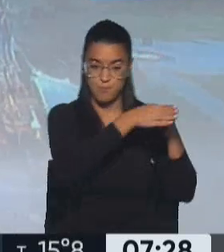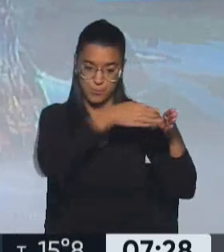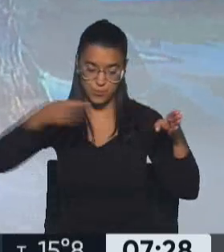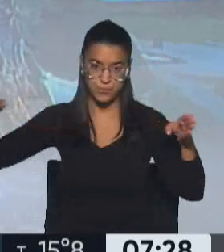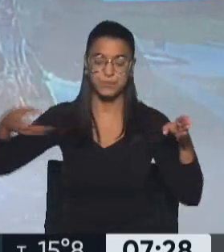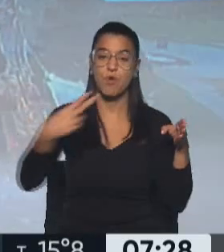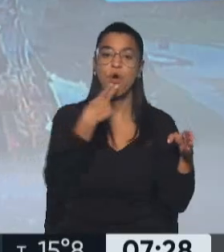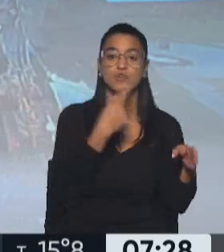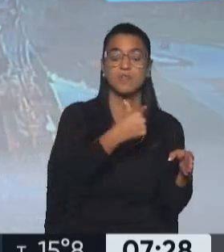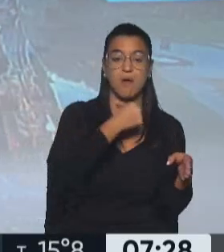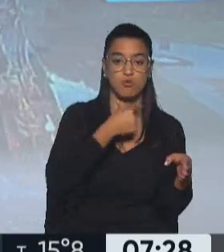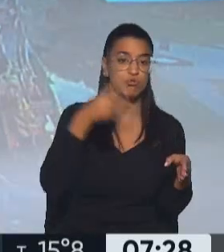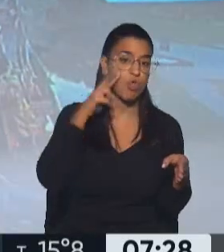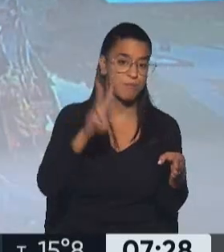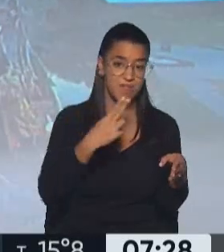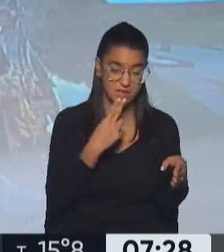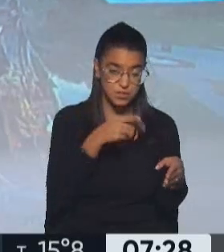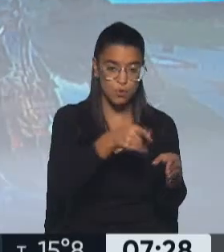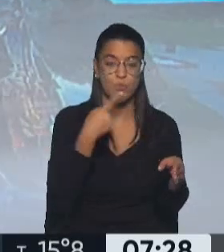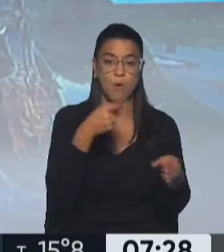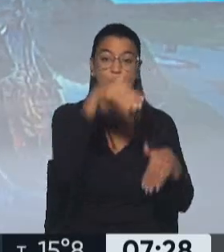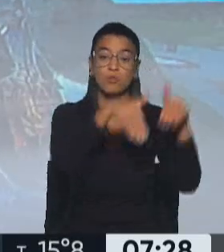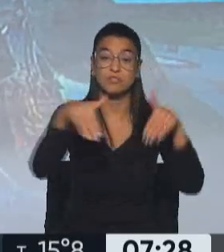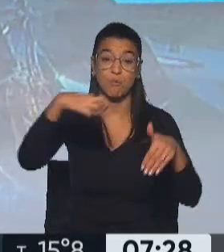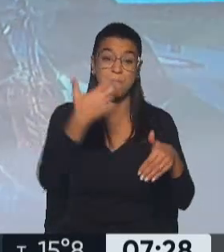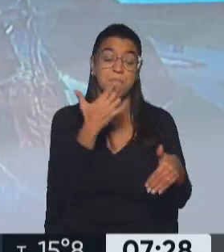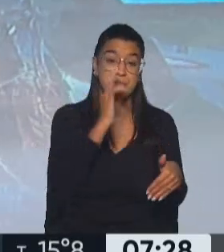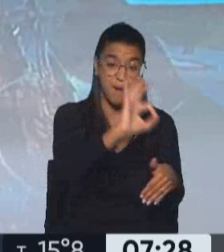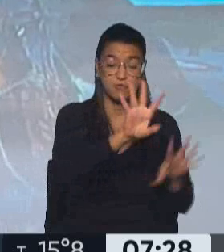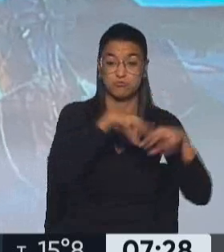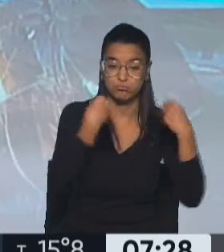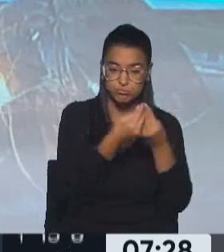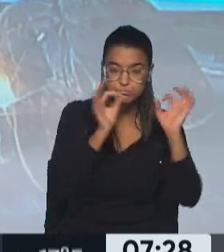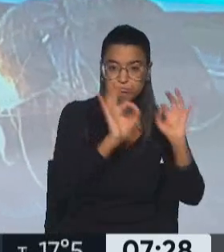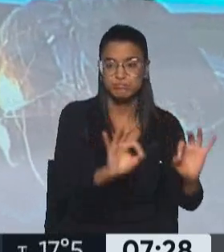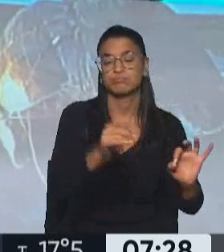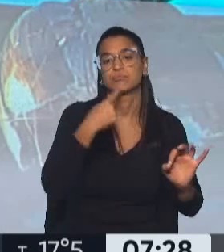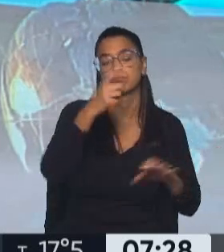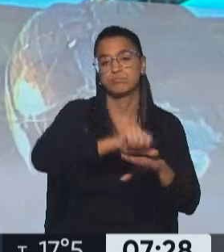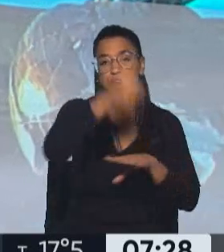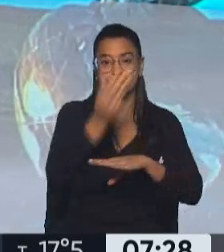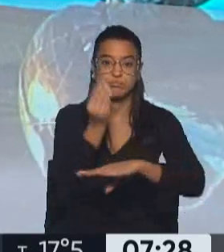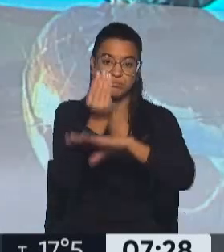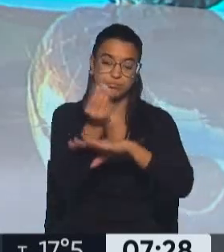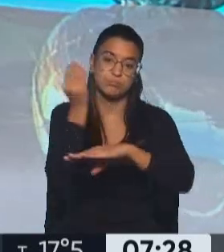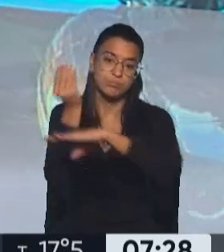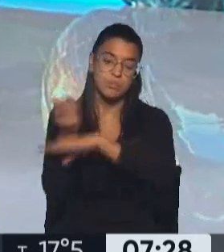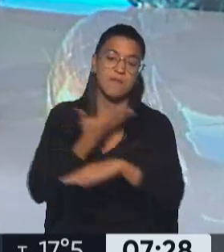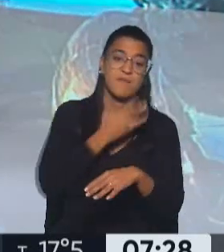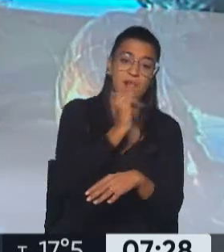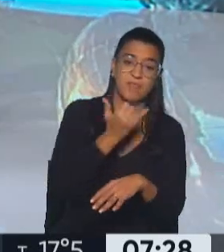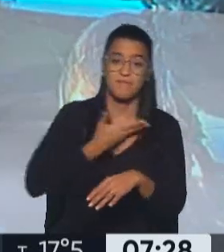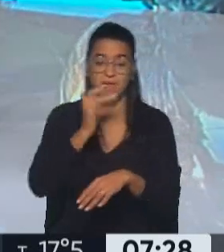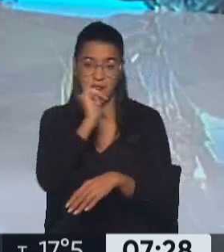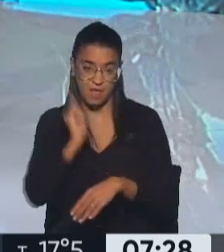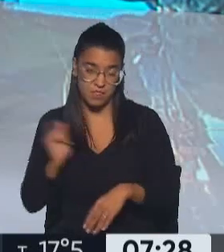El 11 de agosto de 2019 fueron las PASO. El resultado de las PASO arrojó la victoria de la fórmula Fernández-Fernández por